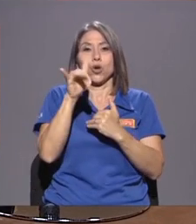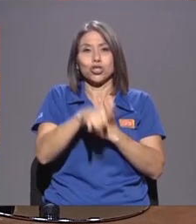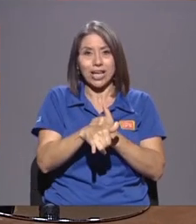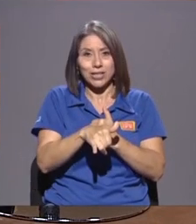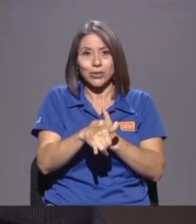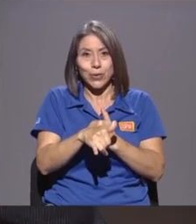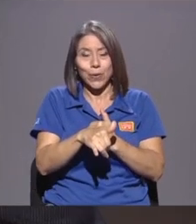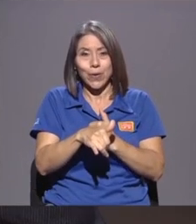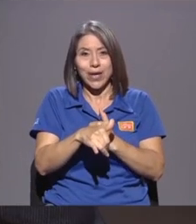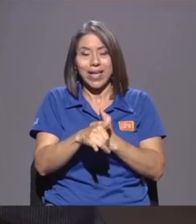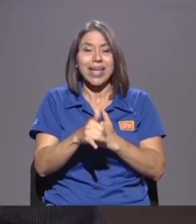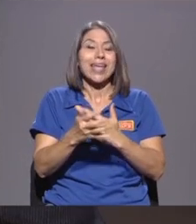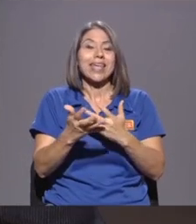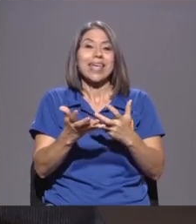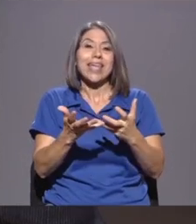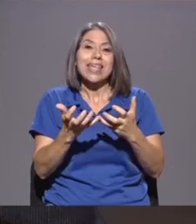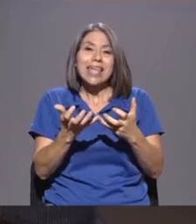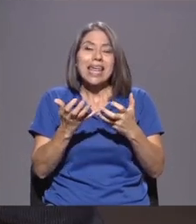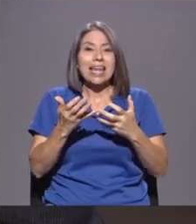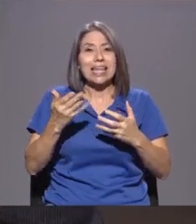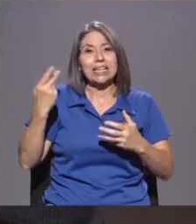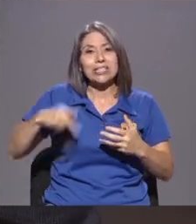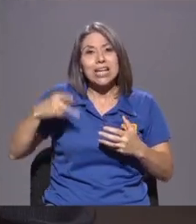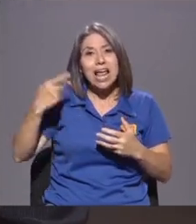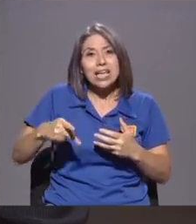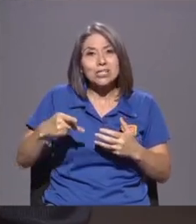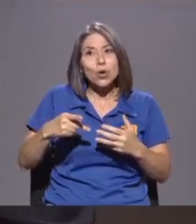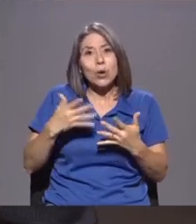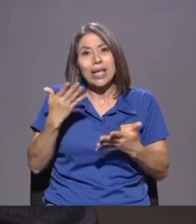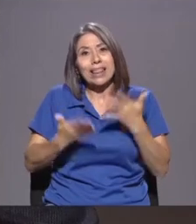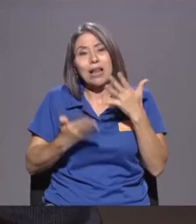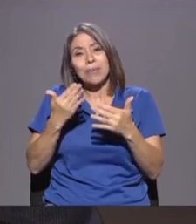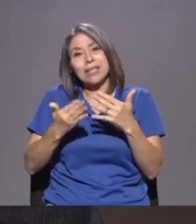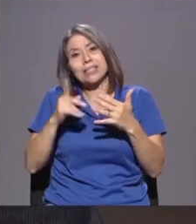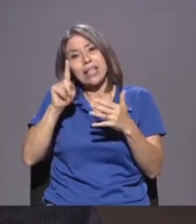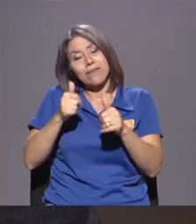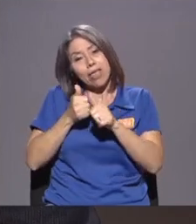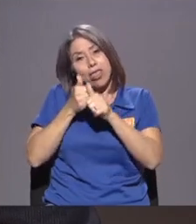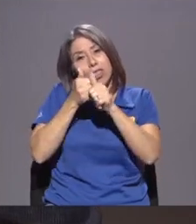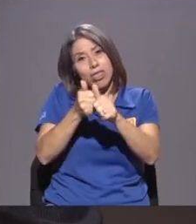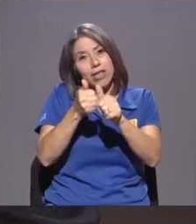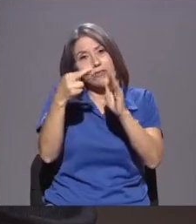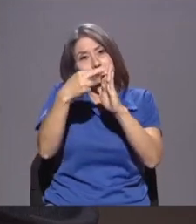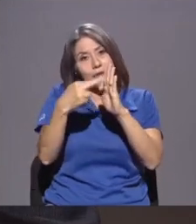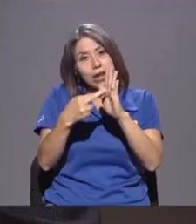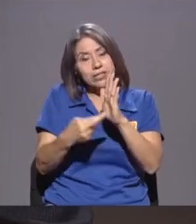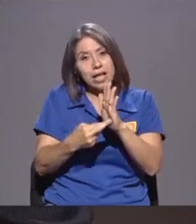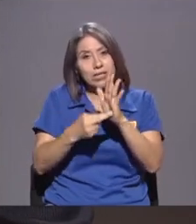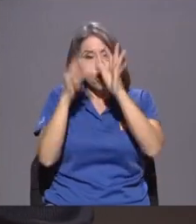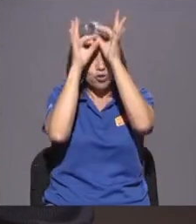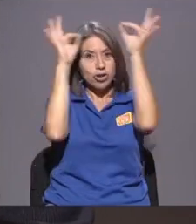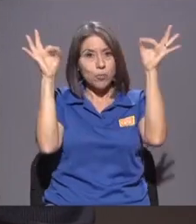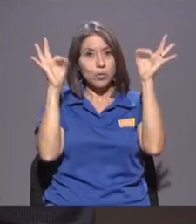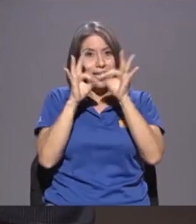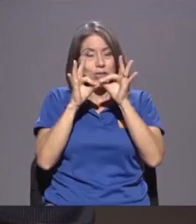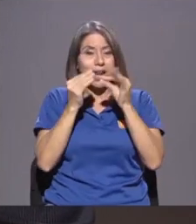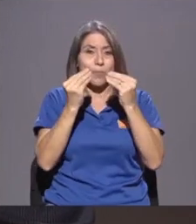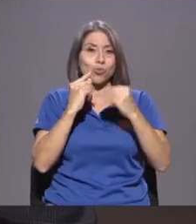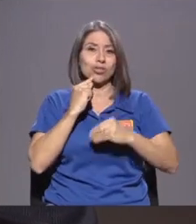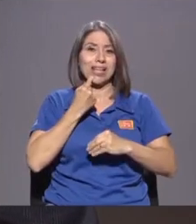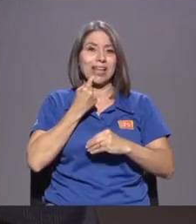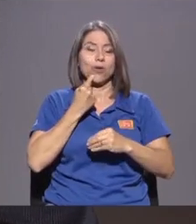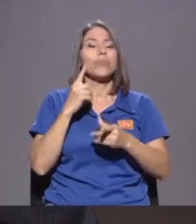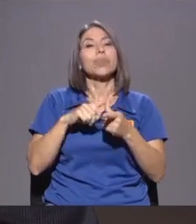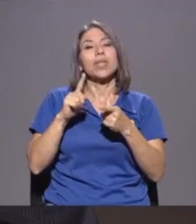Conlleva Este Riesgo Regulatorio Y Hasta Reputacional Tan Serio ¿Cuál Es La La